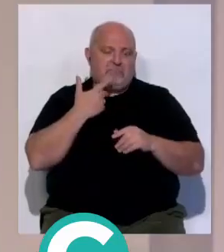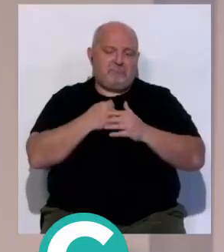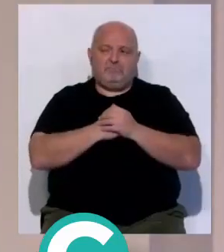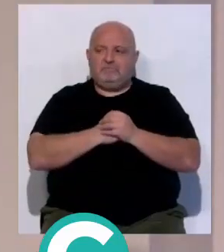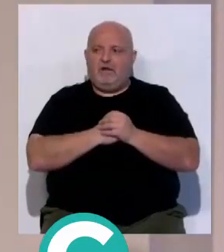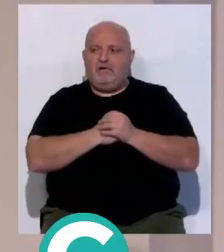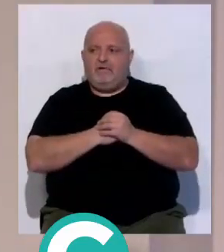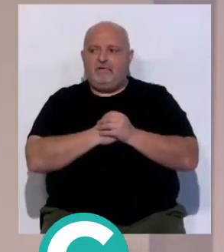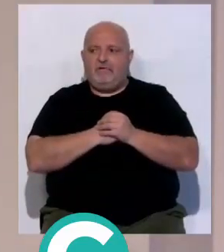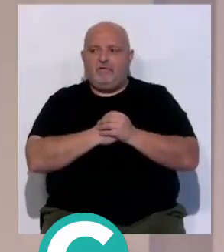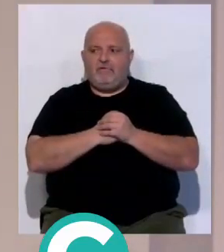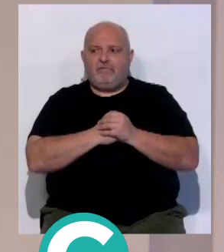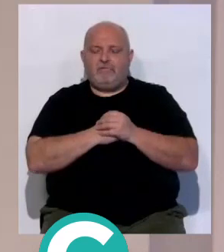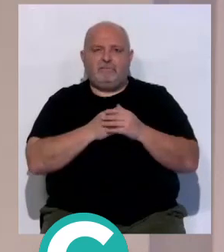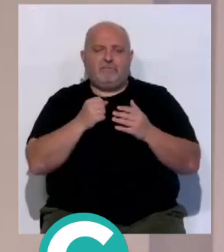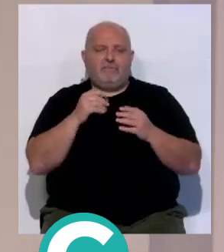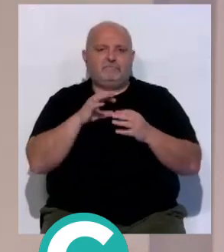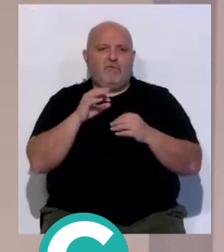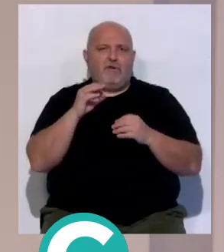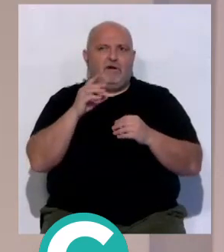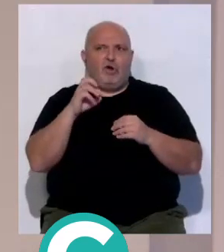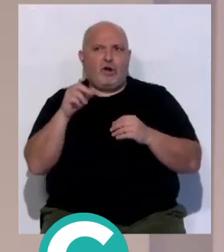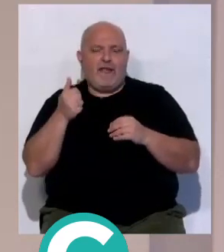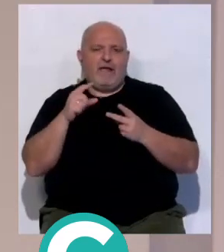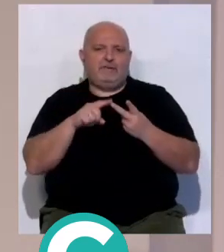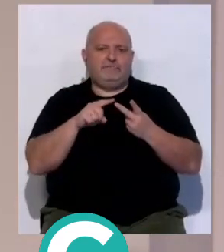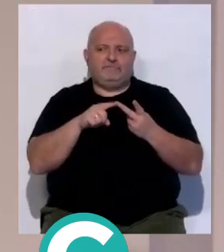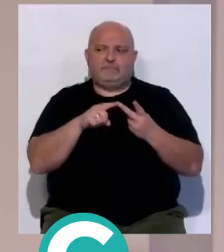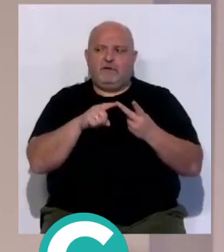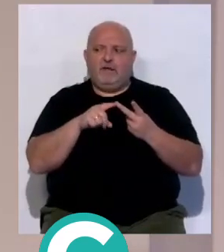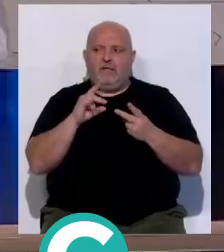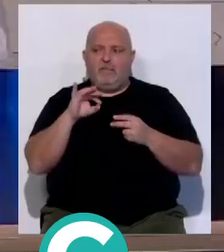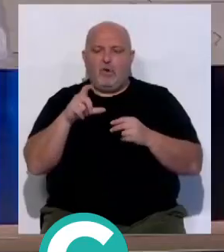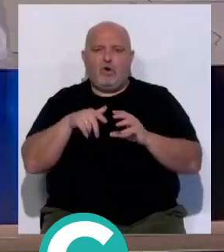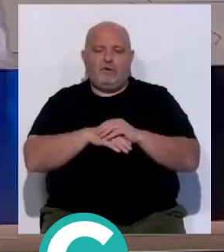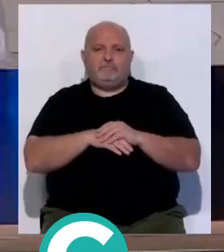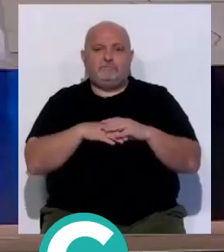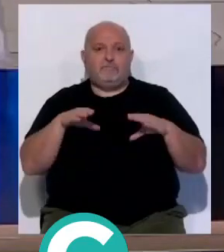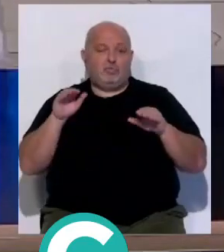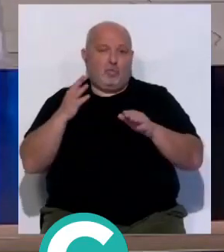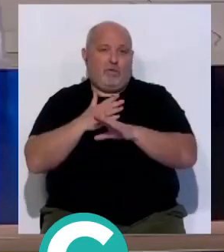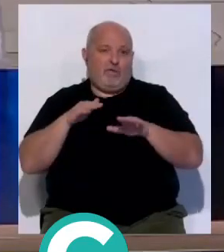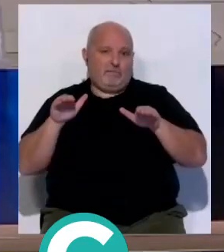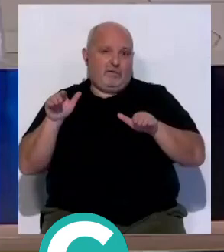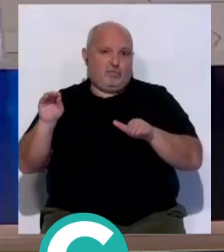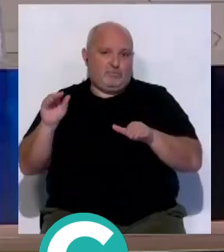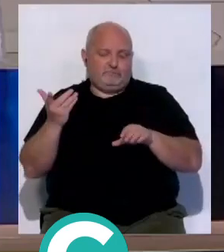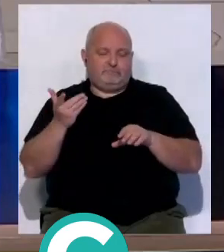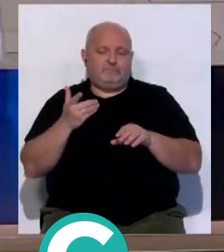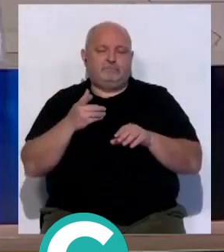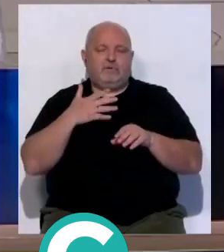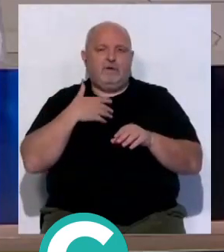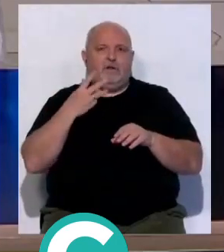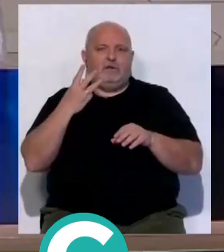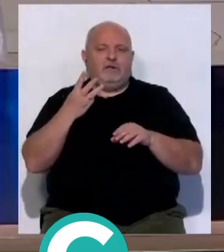poquito ahí, porque están entre Nahuel, claro, tienen Nahuel, Correa y Depol. Y Rodrigo Depol, el Atlético de Madrid, y el Sevilla también tenía tres